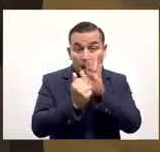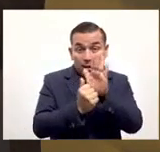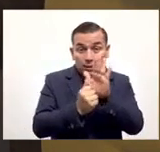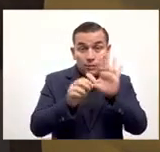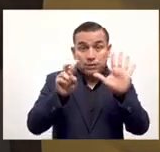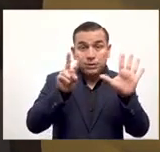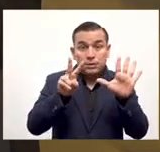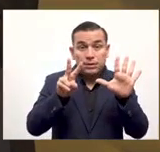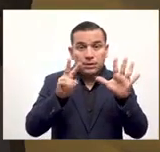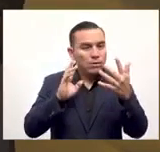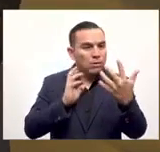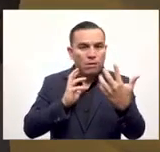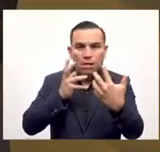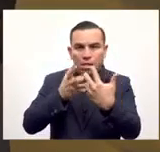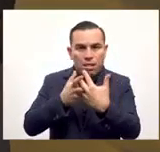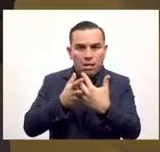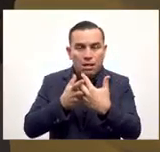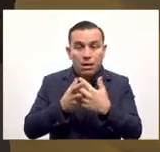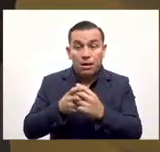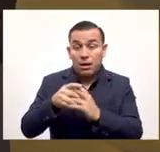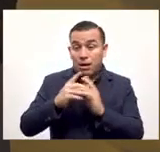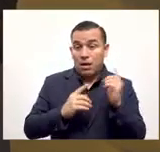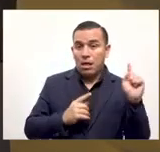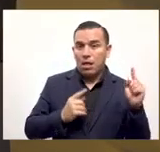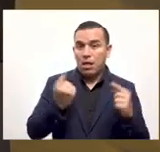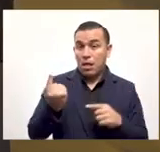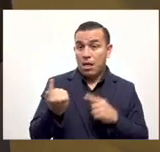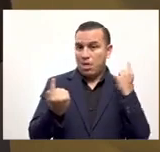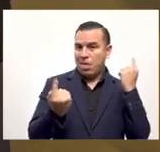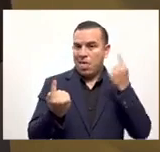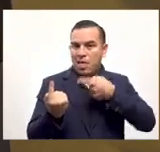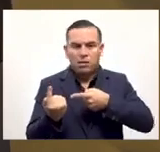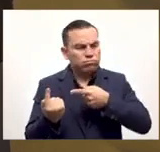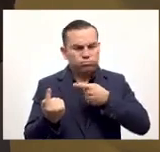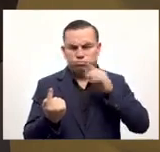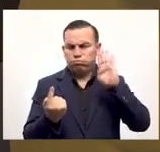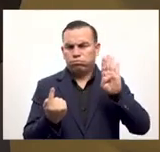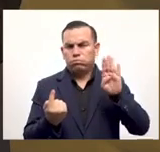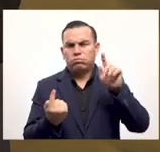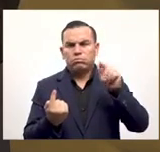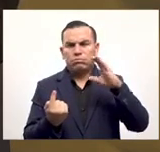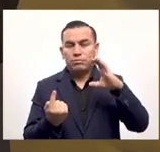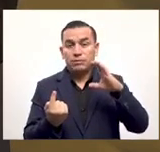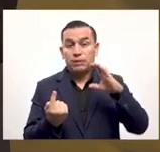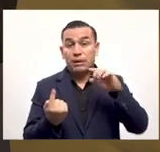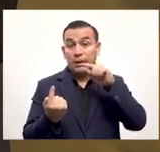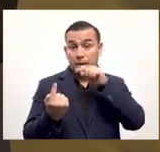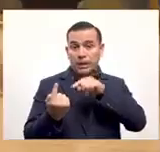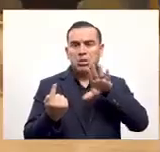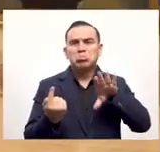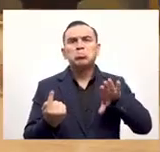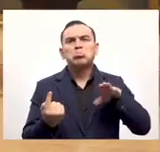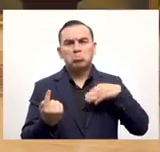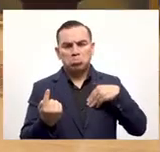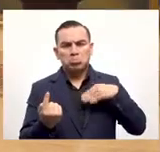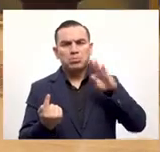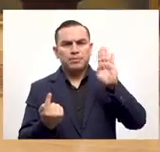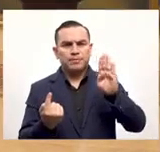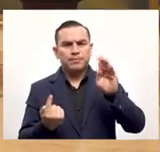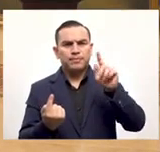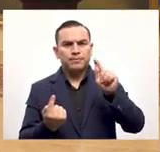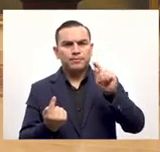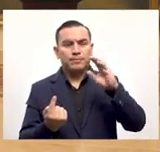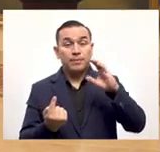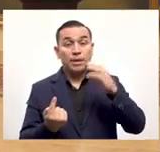de contexto parecería que estamos obligando a Miguel a recibir Bitcoins pero no únicamente le estamos diciendo a Miguel que acepte los